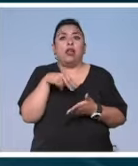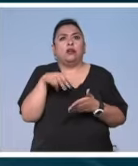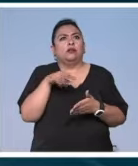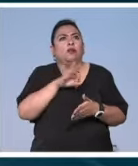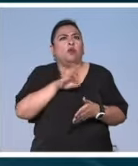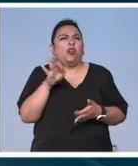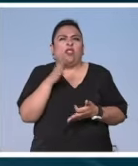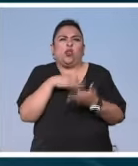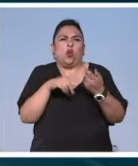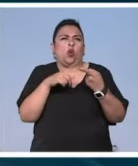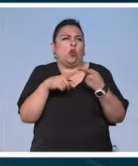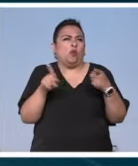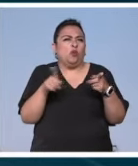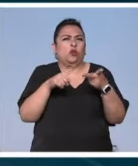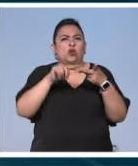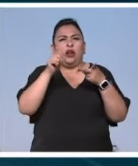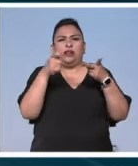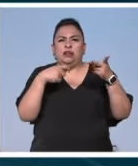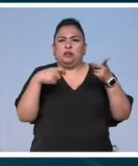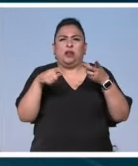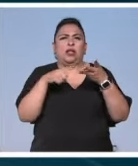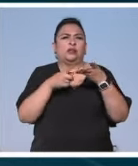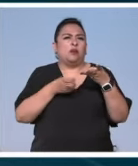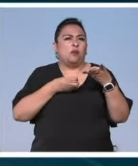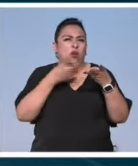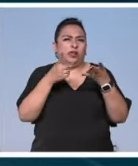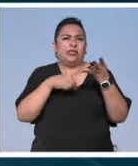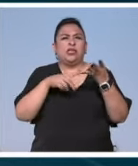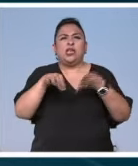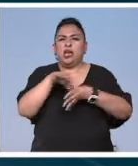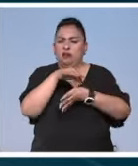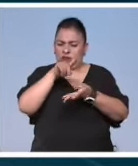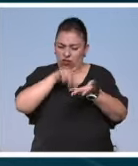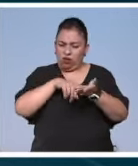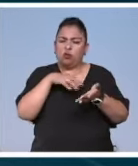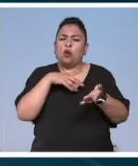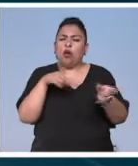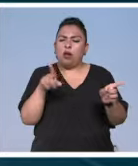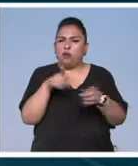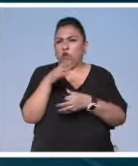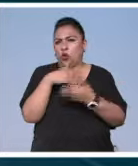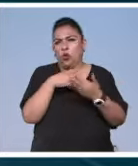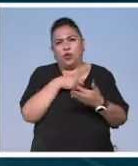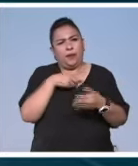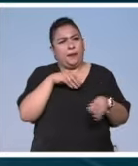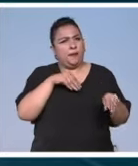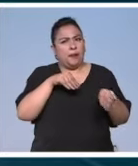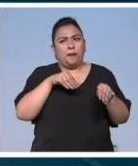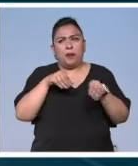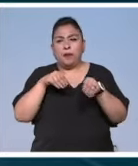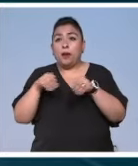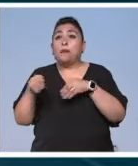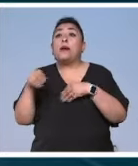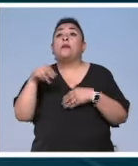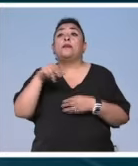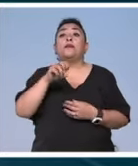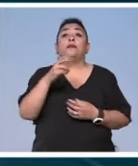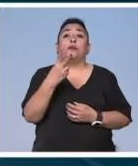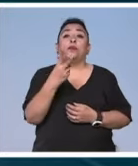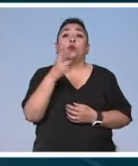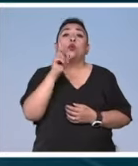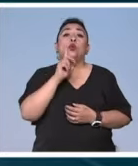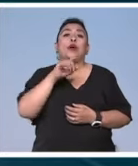en la música, en las artes plásticas, en la poesía y en la arquitectura, porque todo implica movimiento. Para Noticias 22,